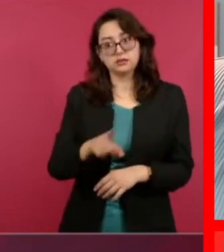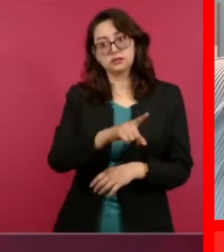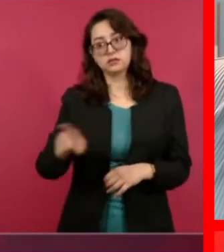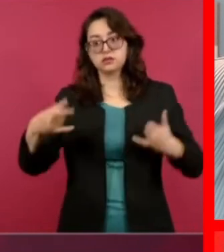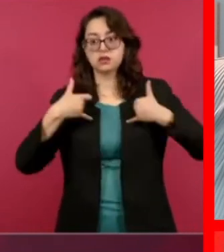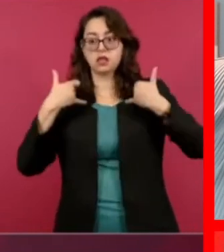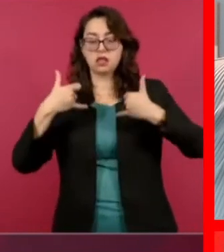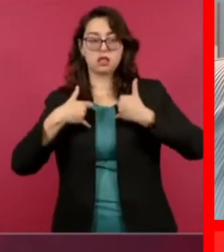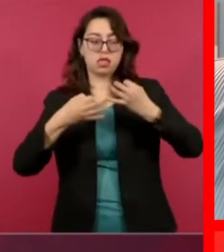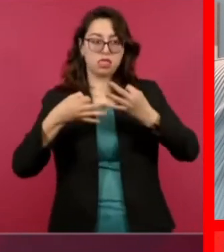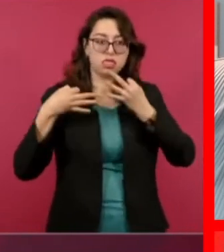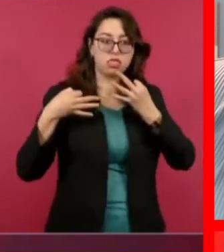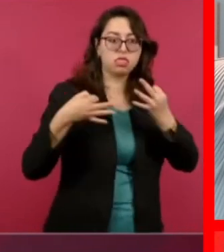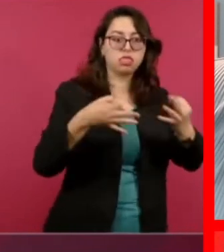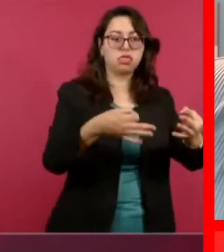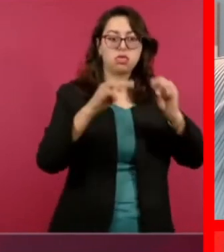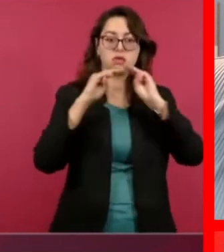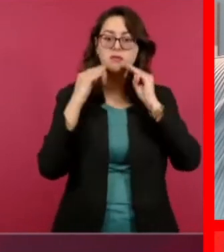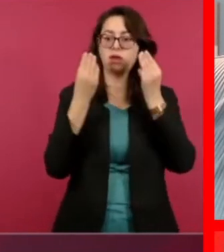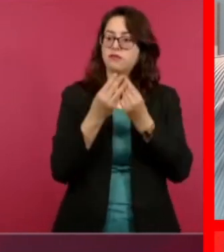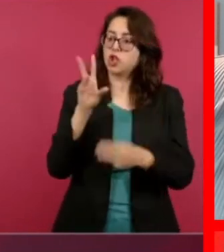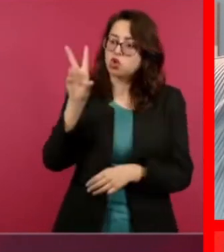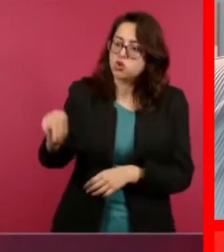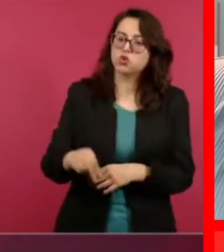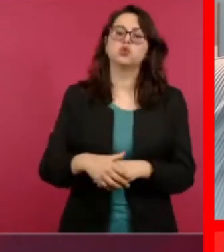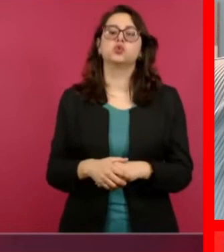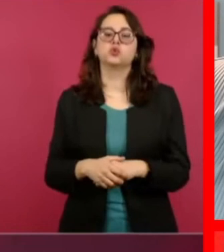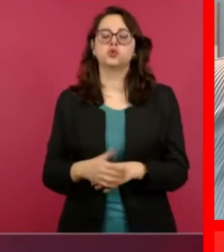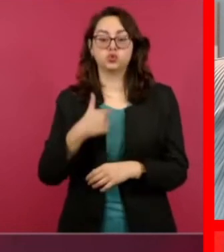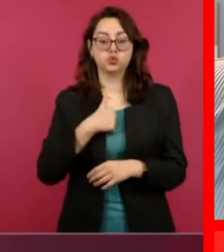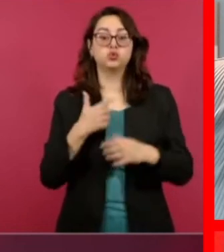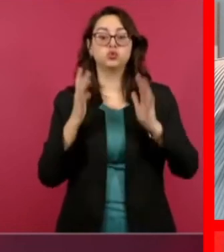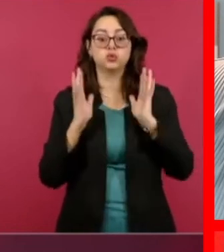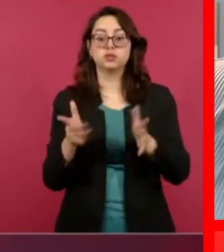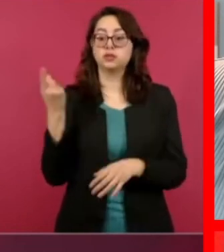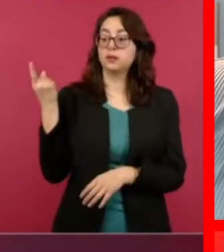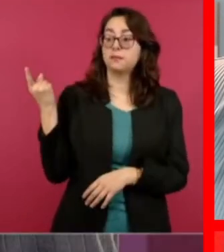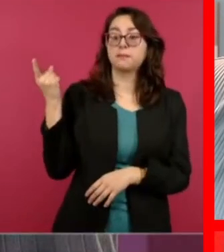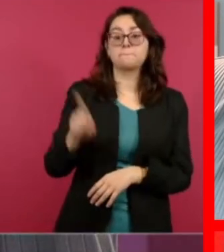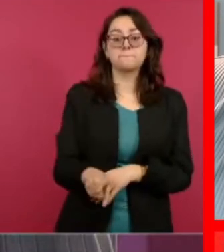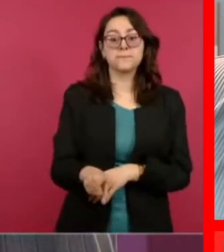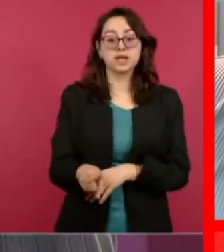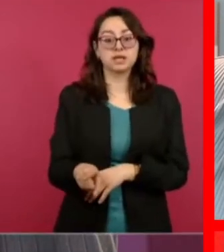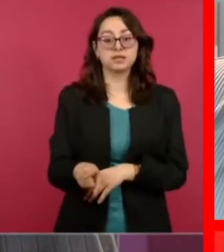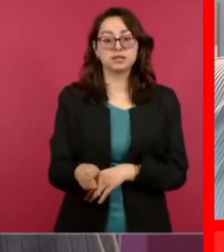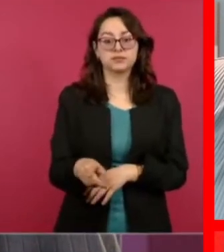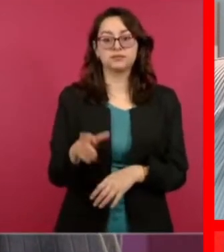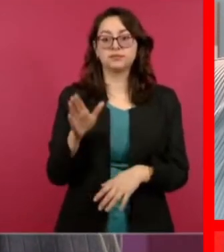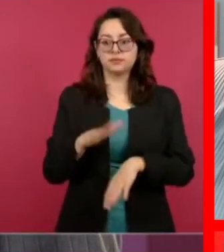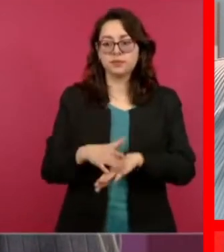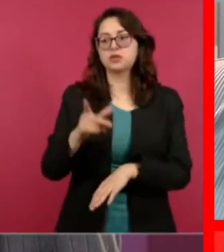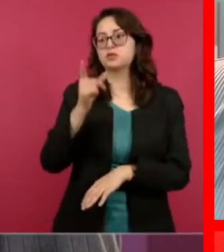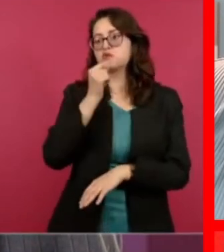y que ya ordené que haya más